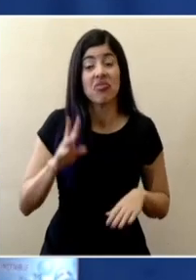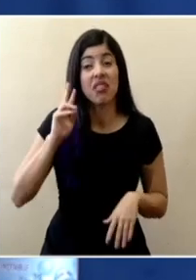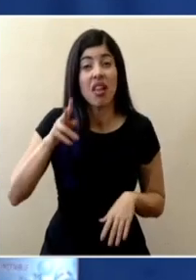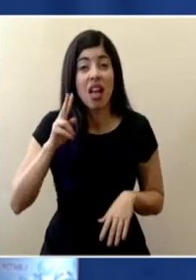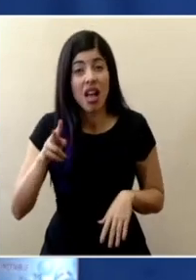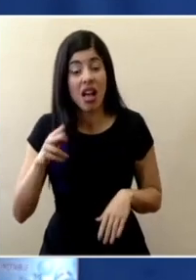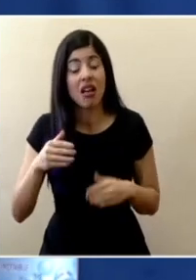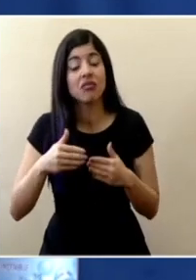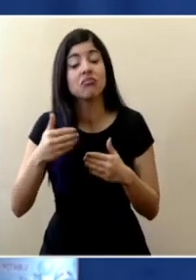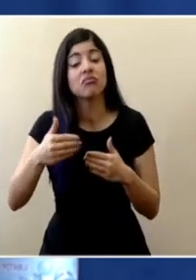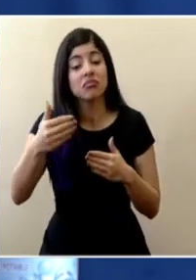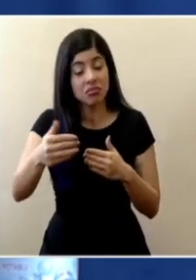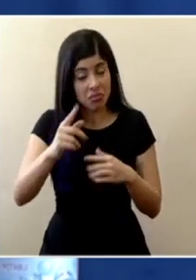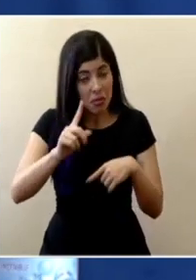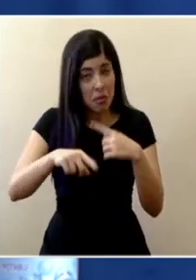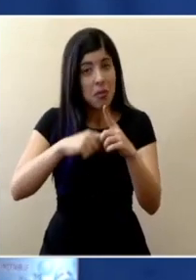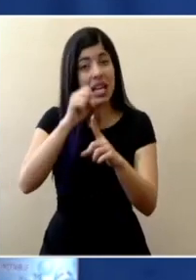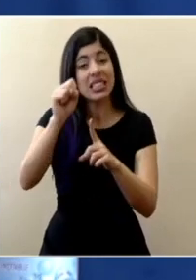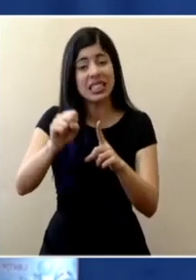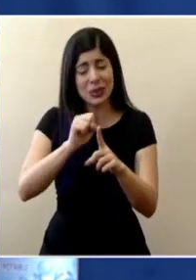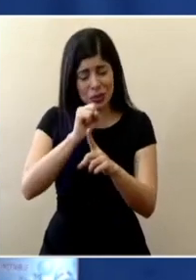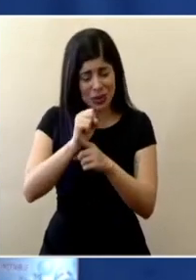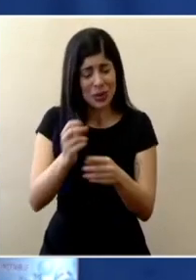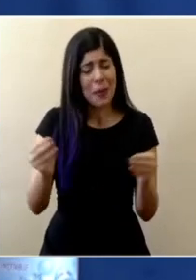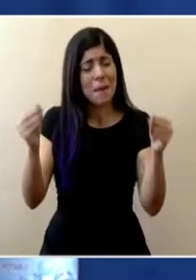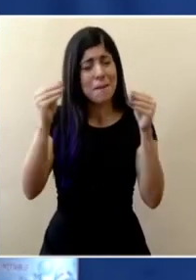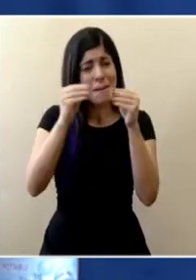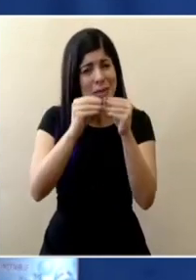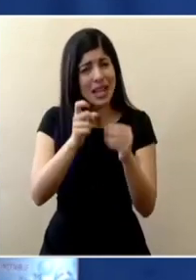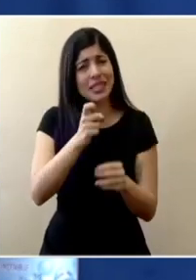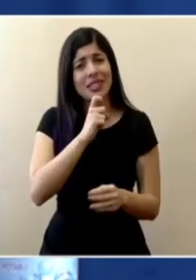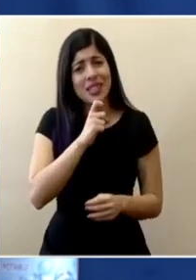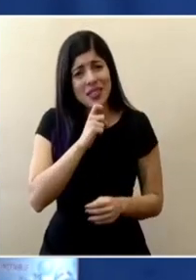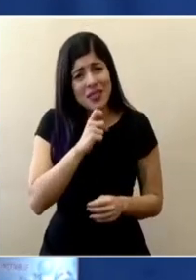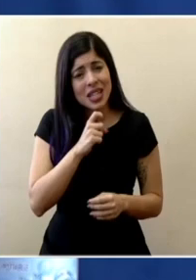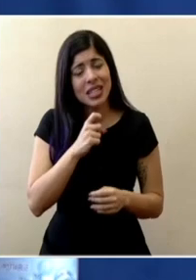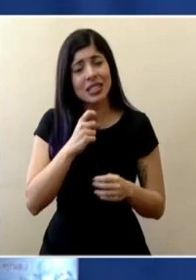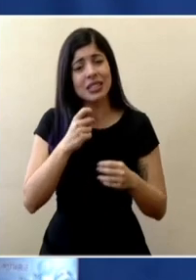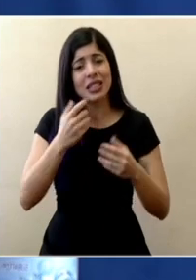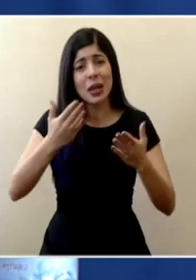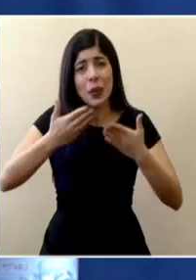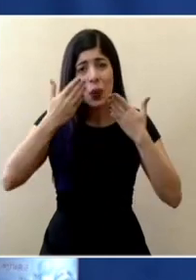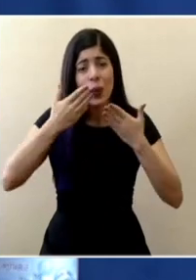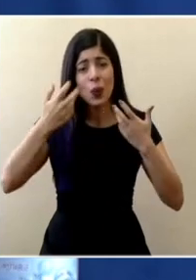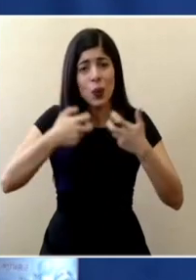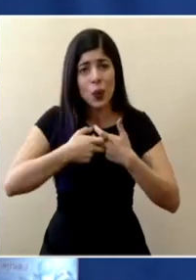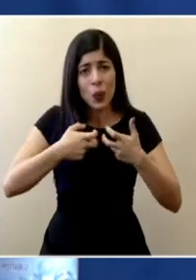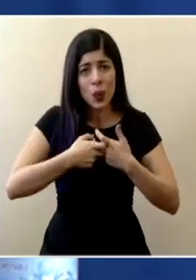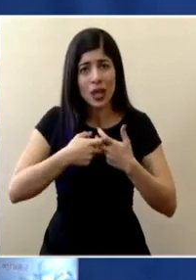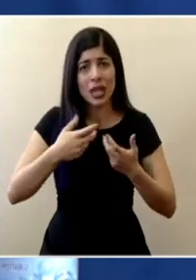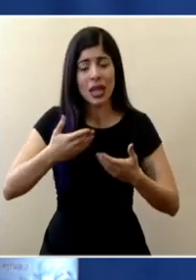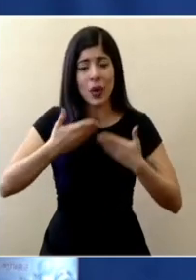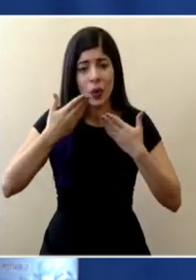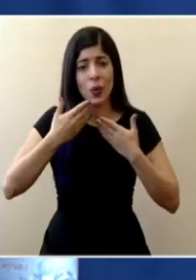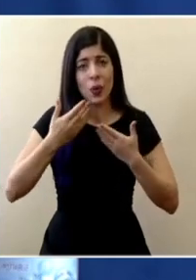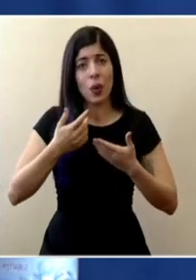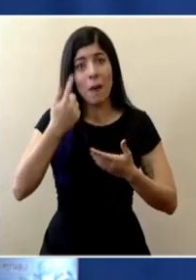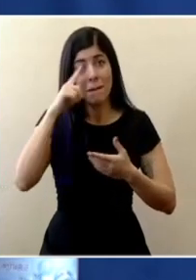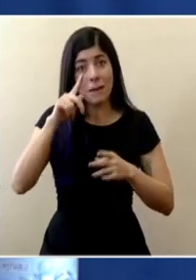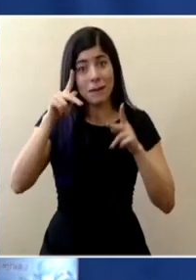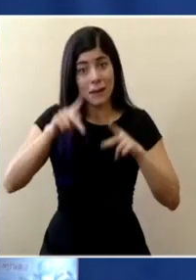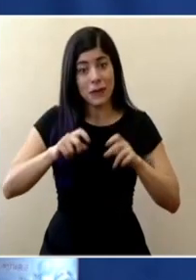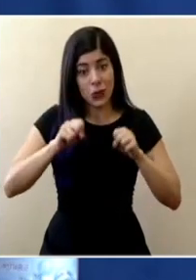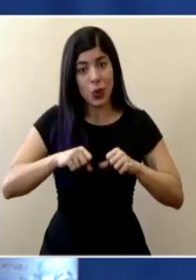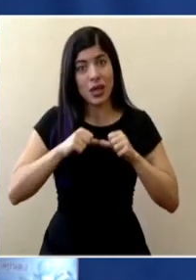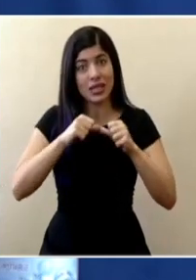a tener un escenario en que va a ser mucho más difícil ofrecer esos ventiladores esos respiradores para poder hacer que alguien